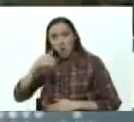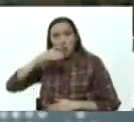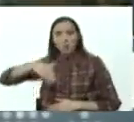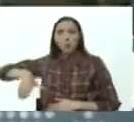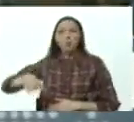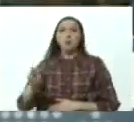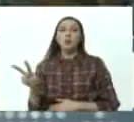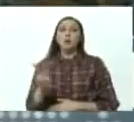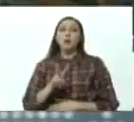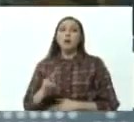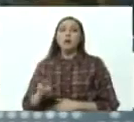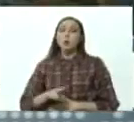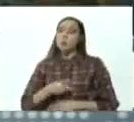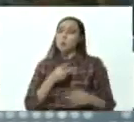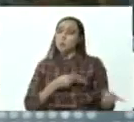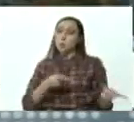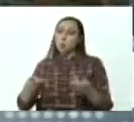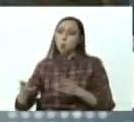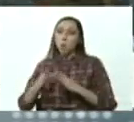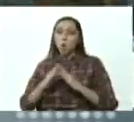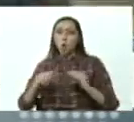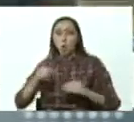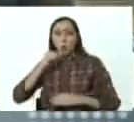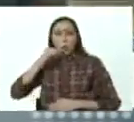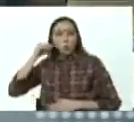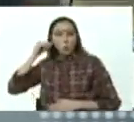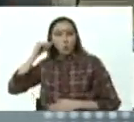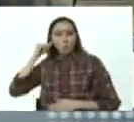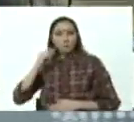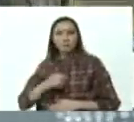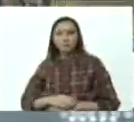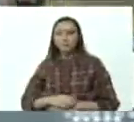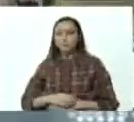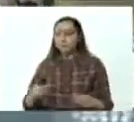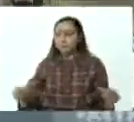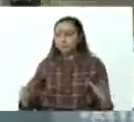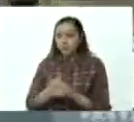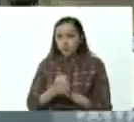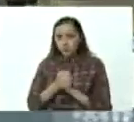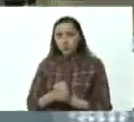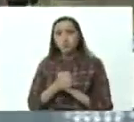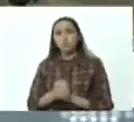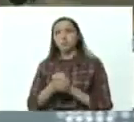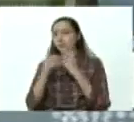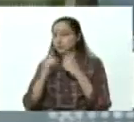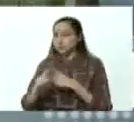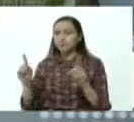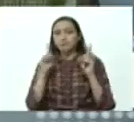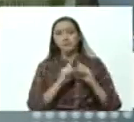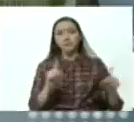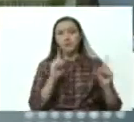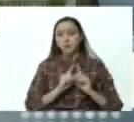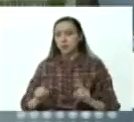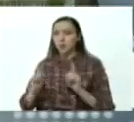Venezuela. Bienvenidos y bienvenidas compañeros, compañeras de distintas partes